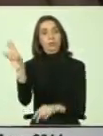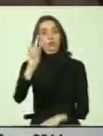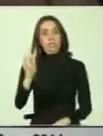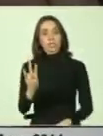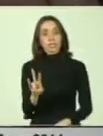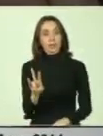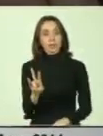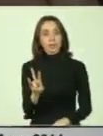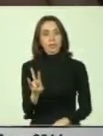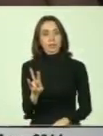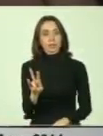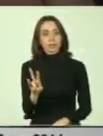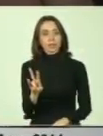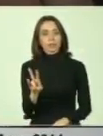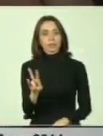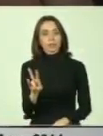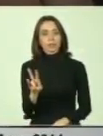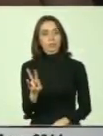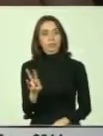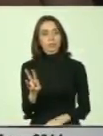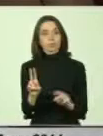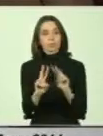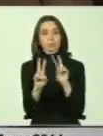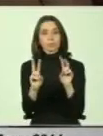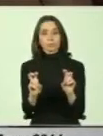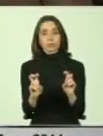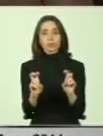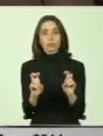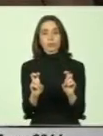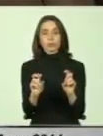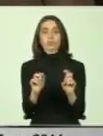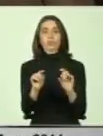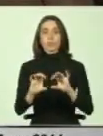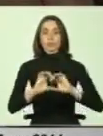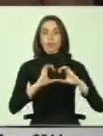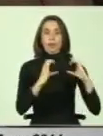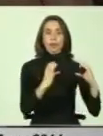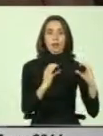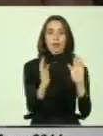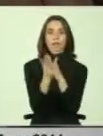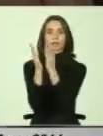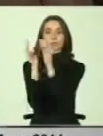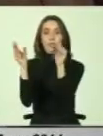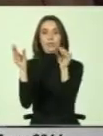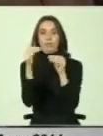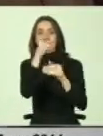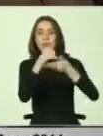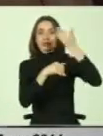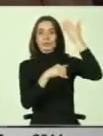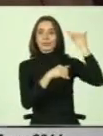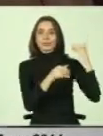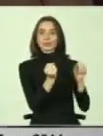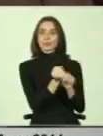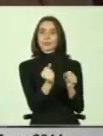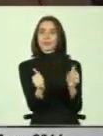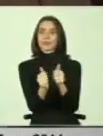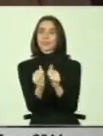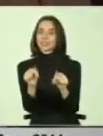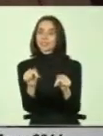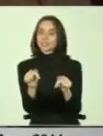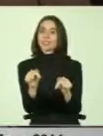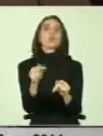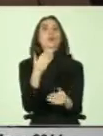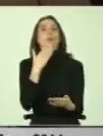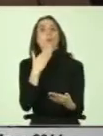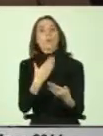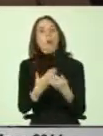vinculado a la corporación y a biblioteca es de larga data. Por tanto, consideramos que